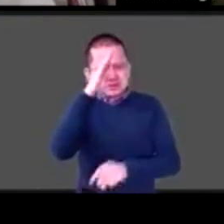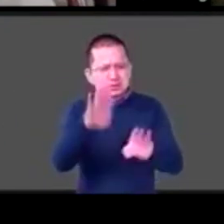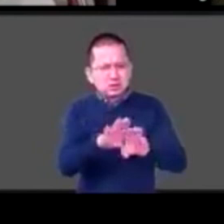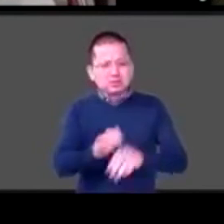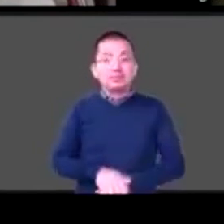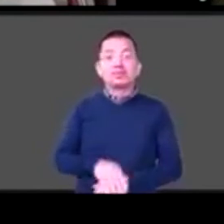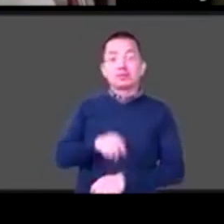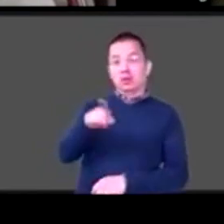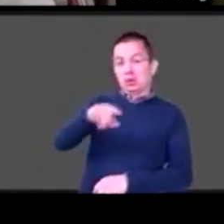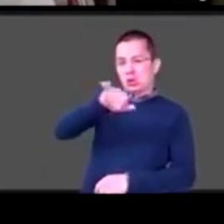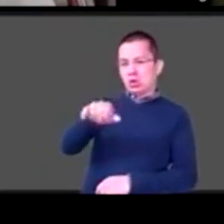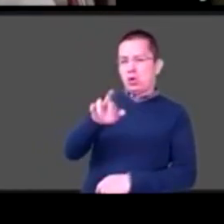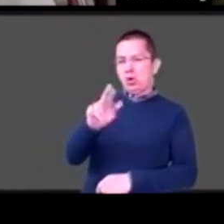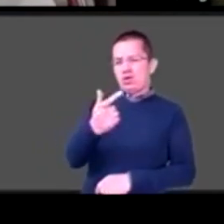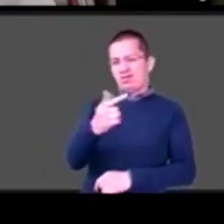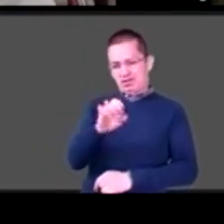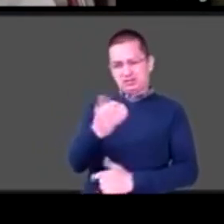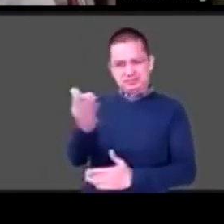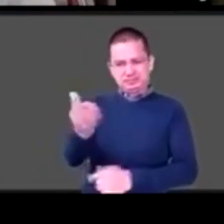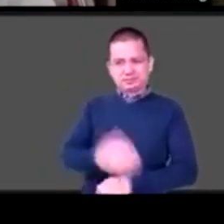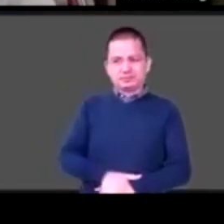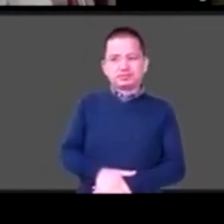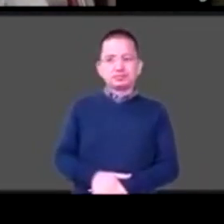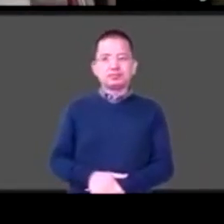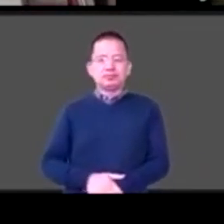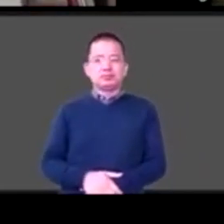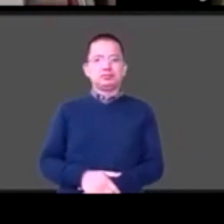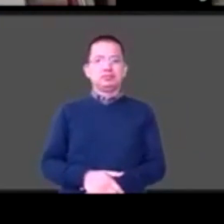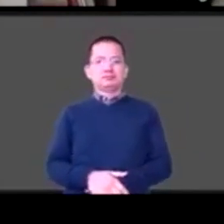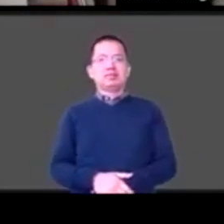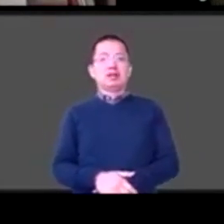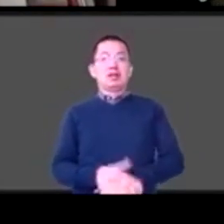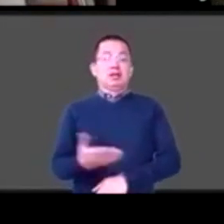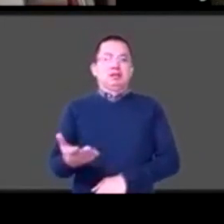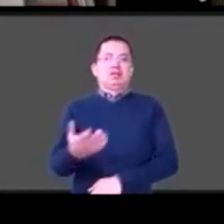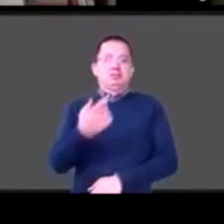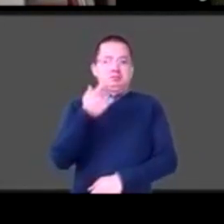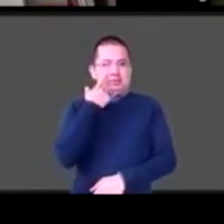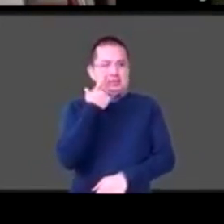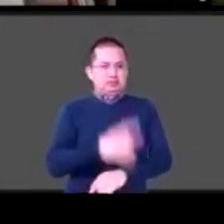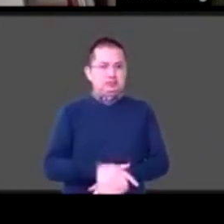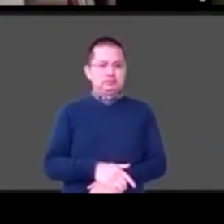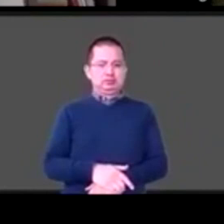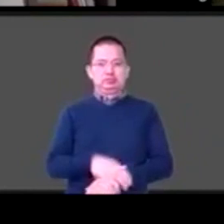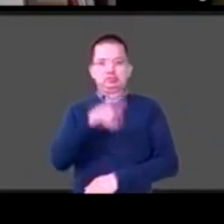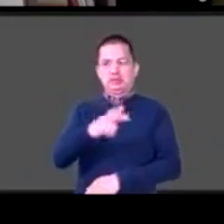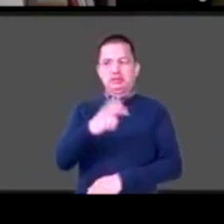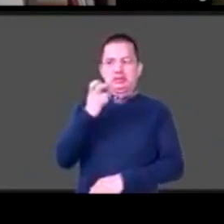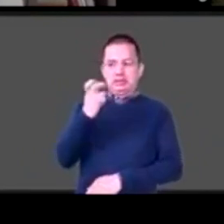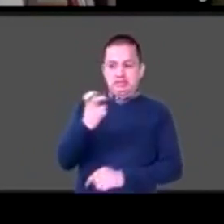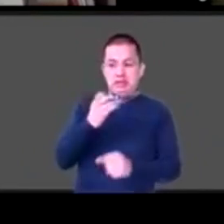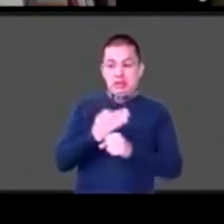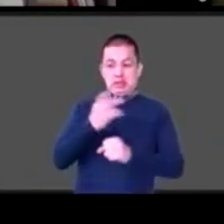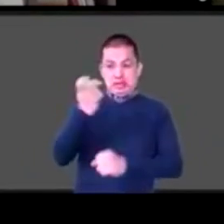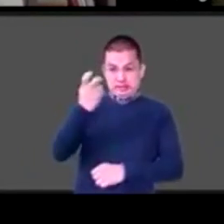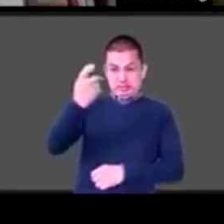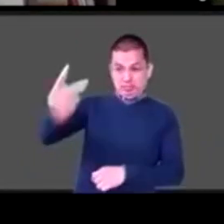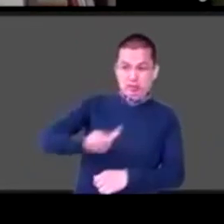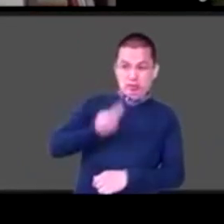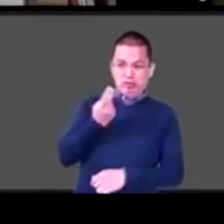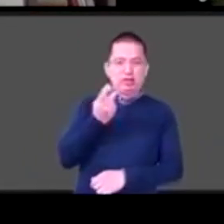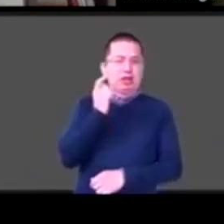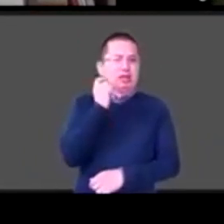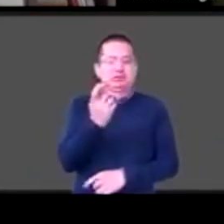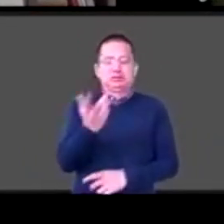Mira este yo no sé de las grandes respuestas porque esas preguntas así como la planteaste luego hay